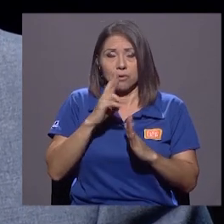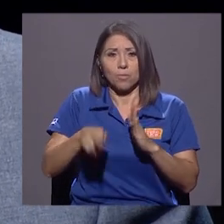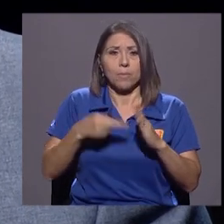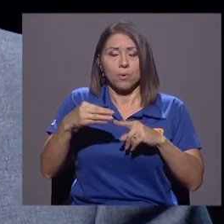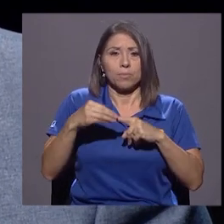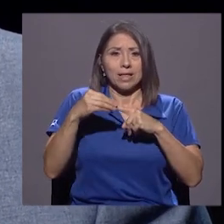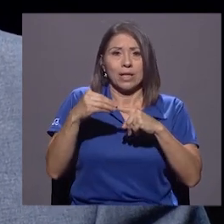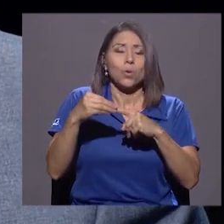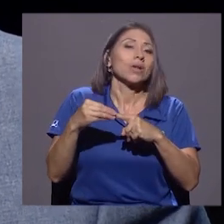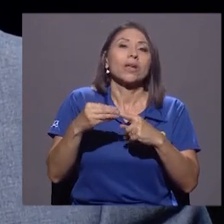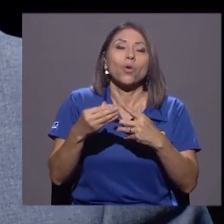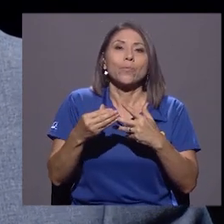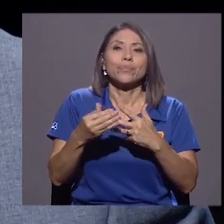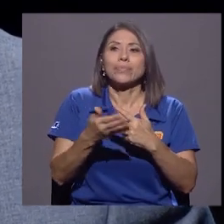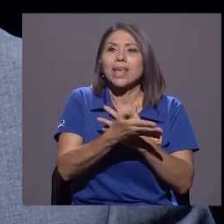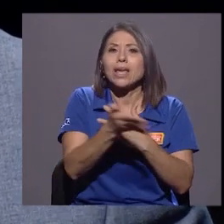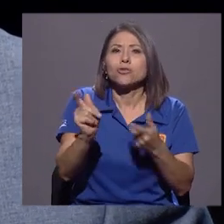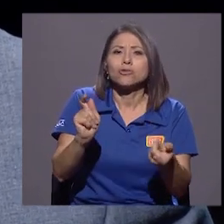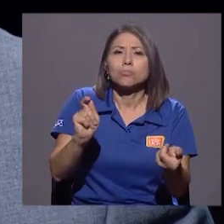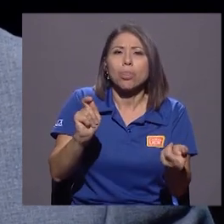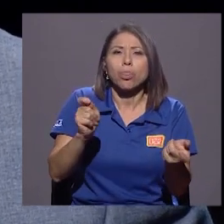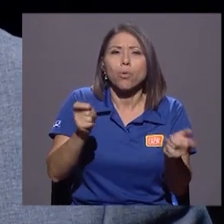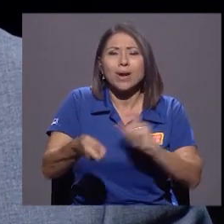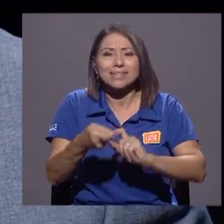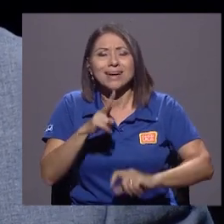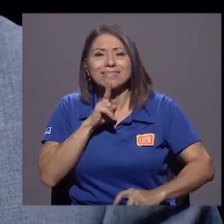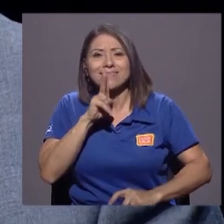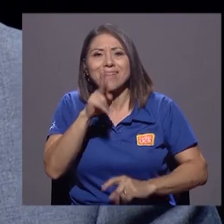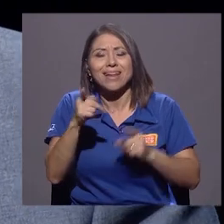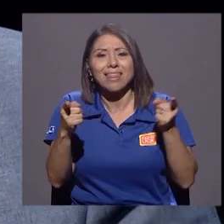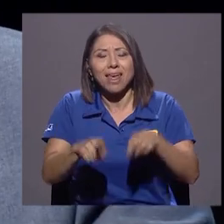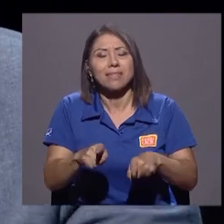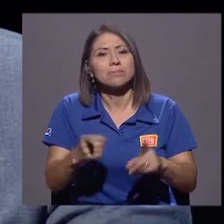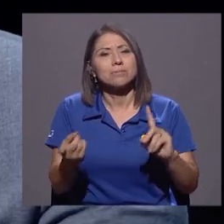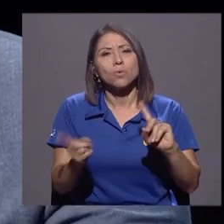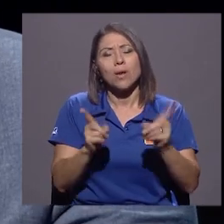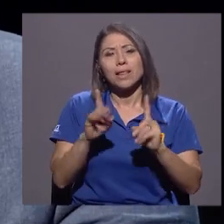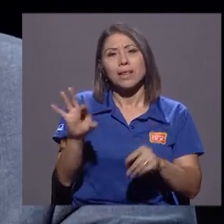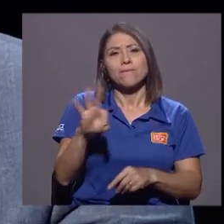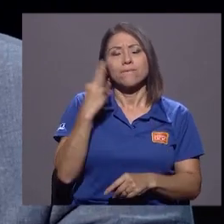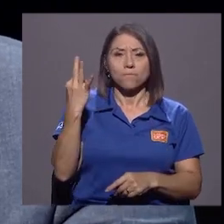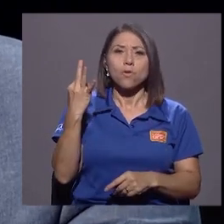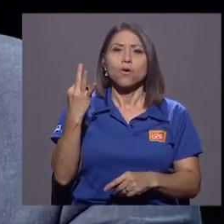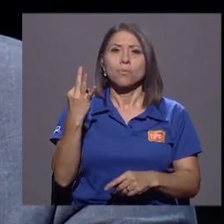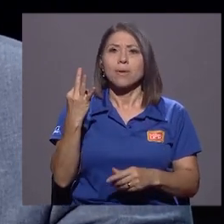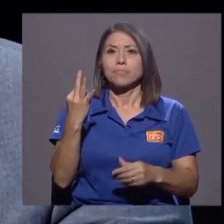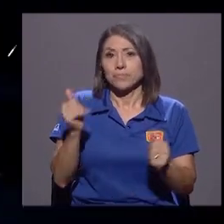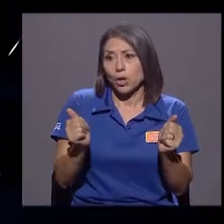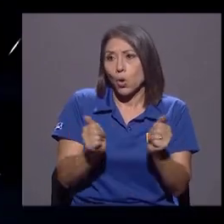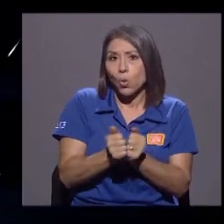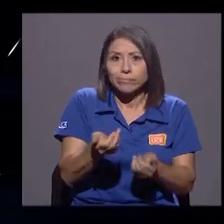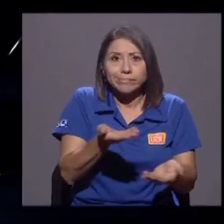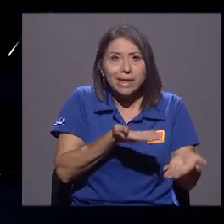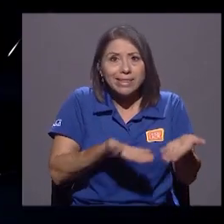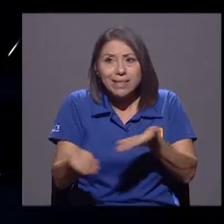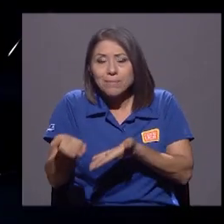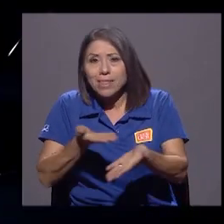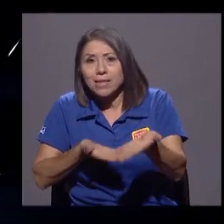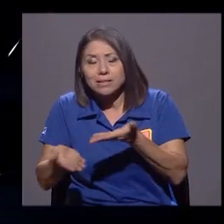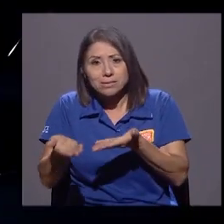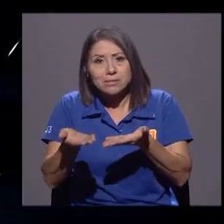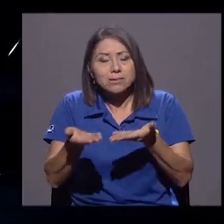de algún modo tuercen las realidades. ¿Cuál es la forma de poder, desde la intermediación, lograr